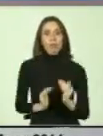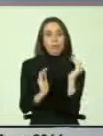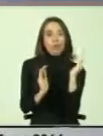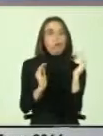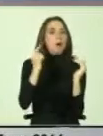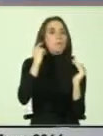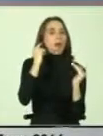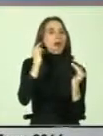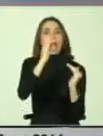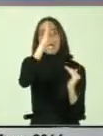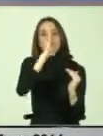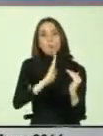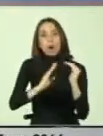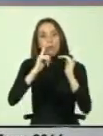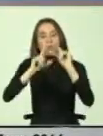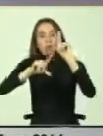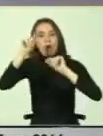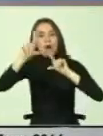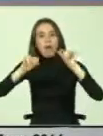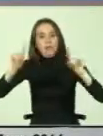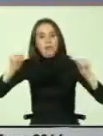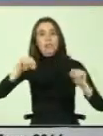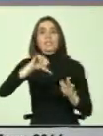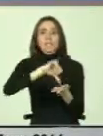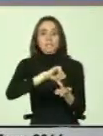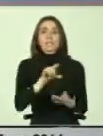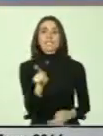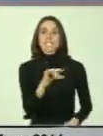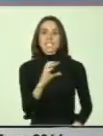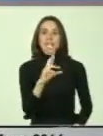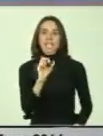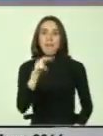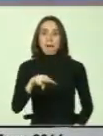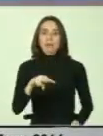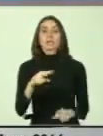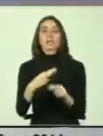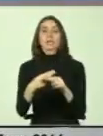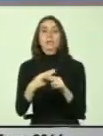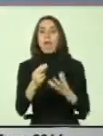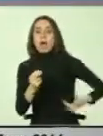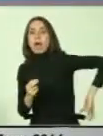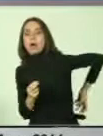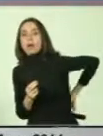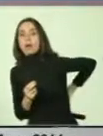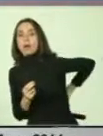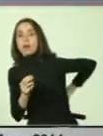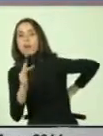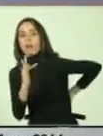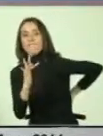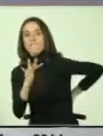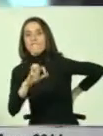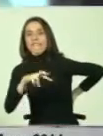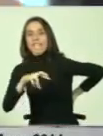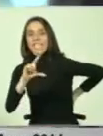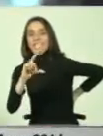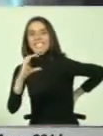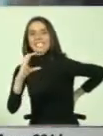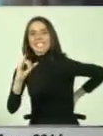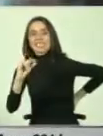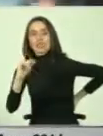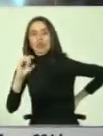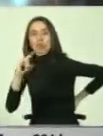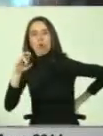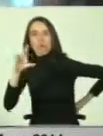en esa medida. Nosotros tenemos como país el screening de fenil cetonúrico, que es mucho menos frecuente que la hipocusea